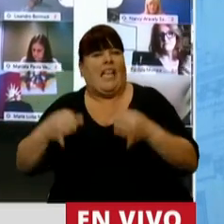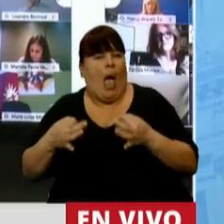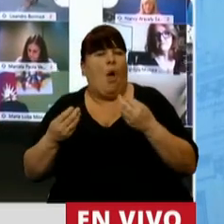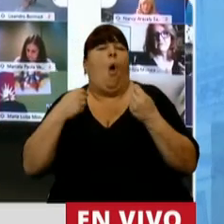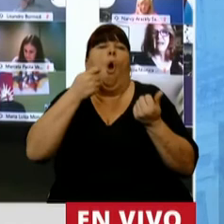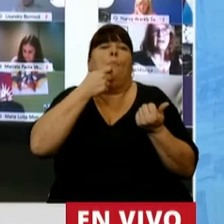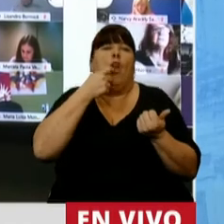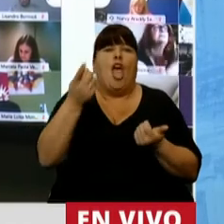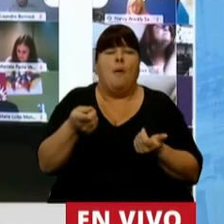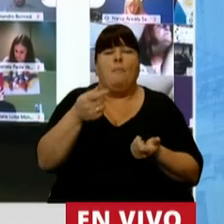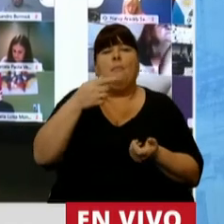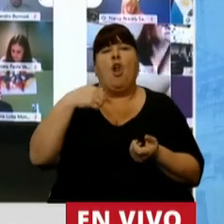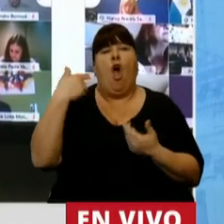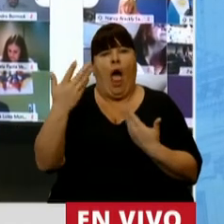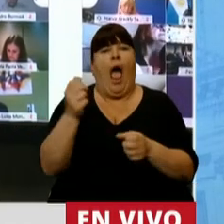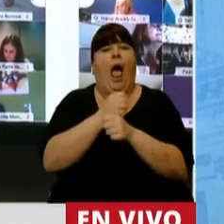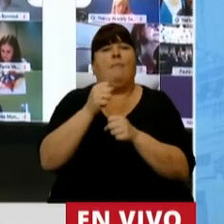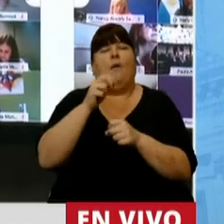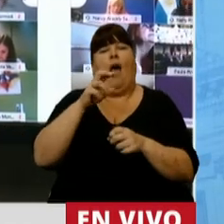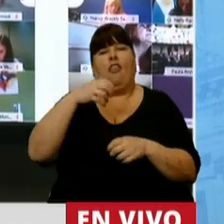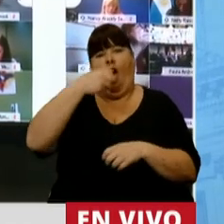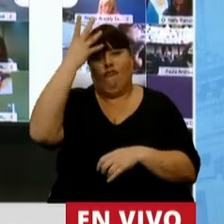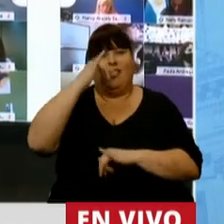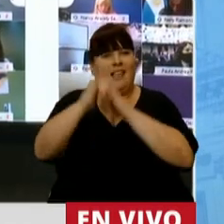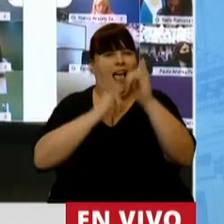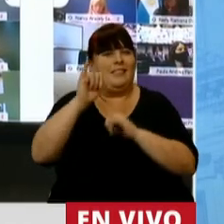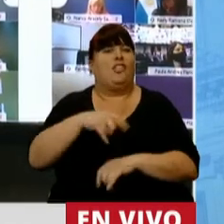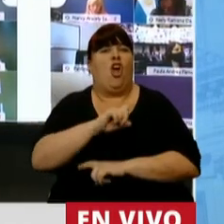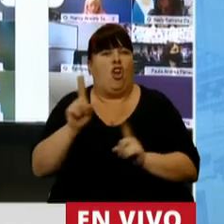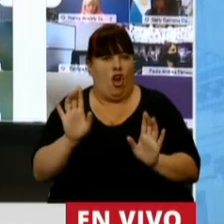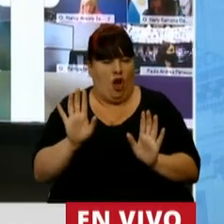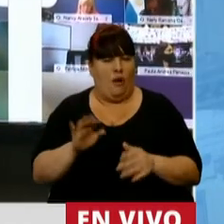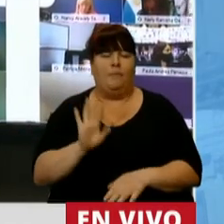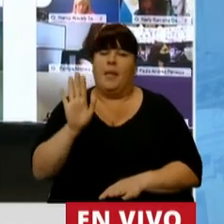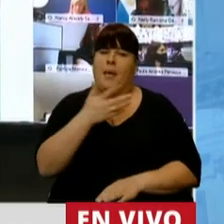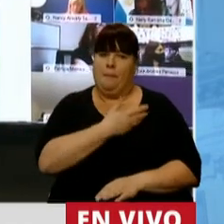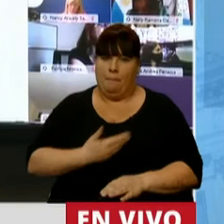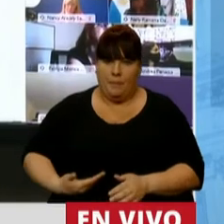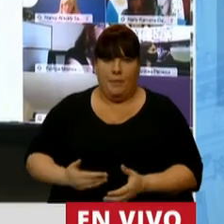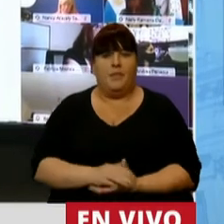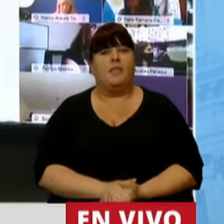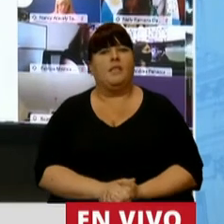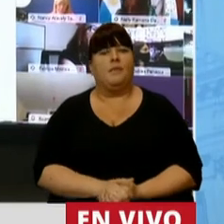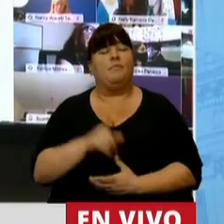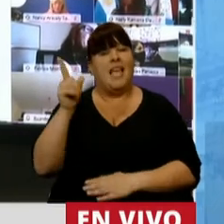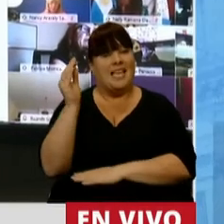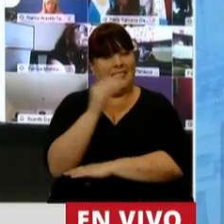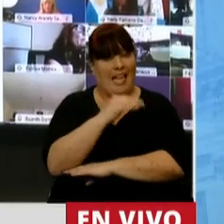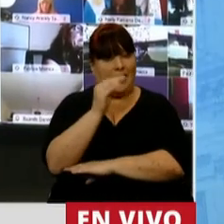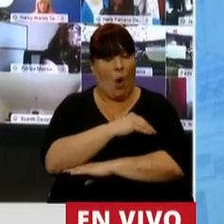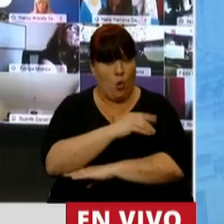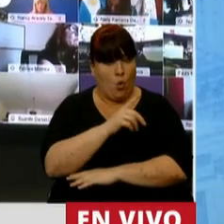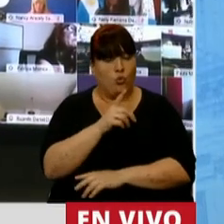o cuándo está homologada la información oficial o no. Señor Presidente, en Santa Cruz,